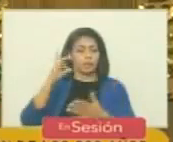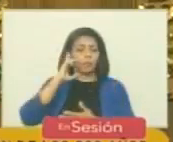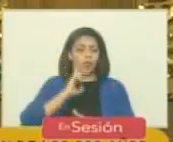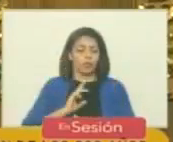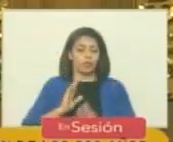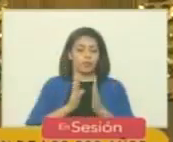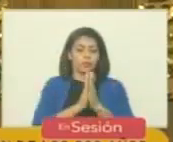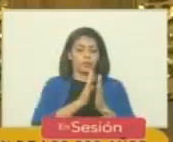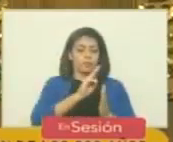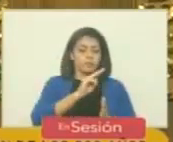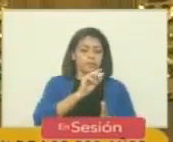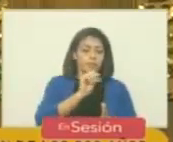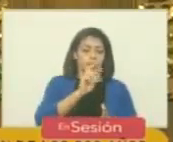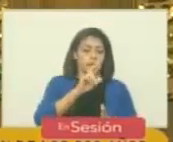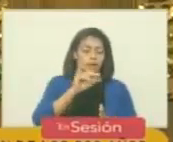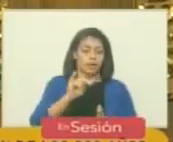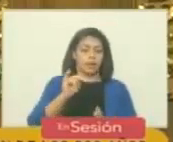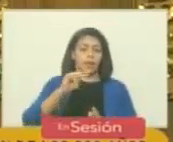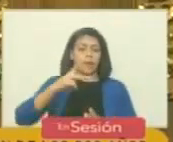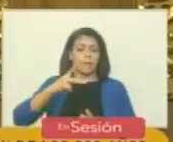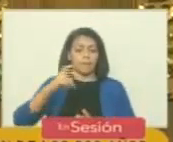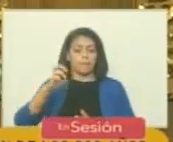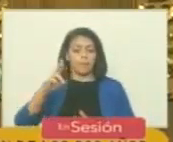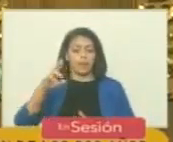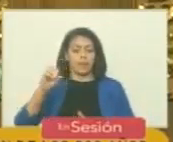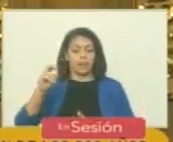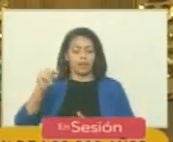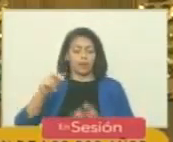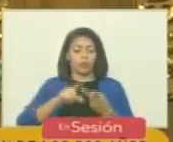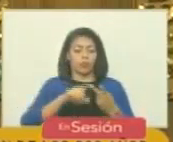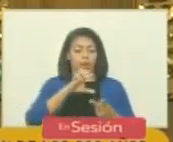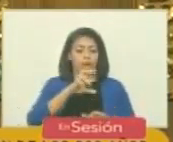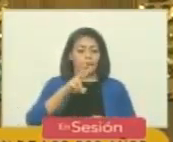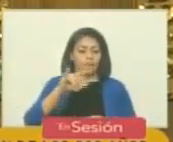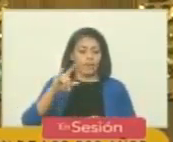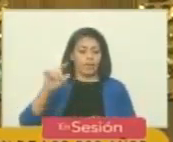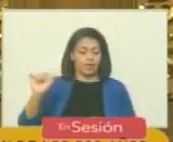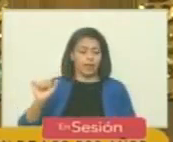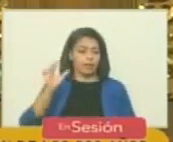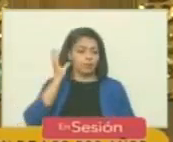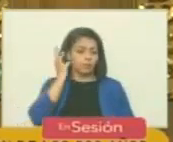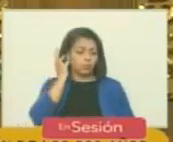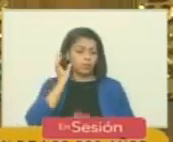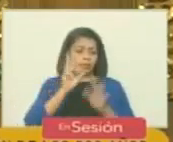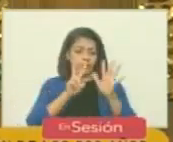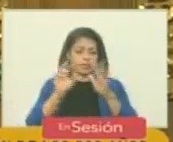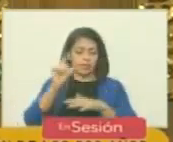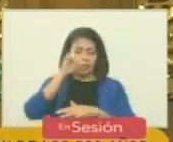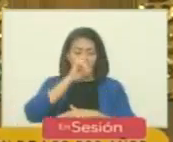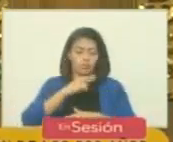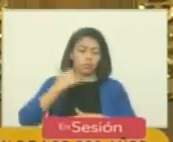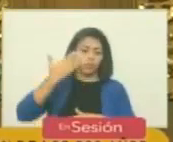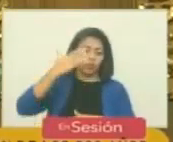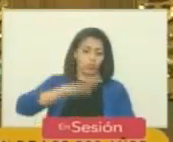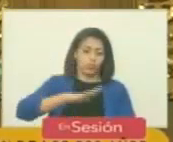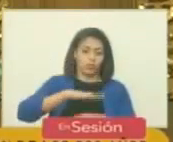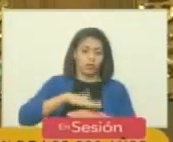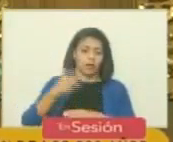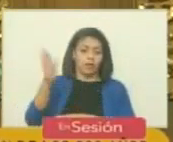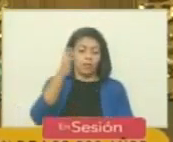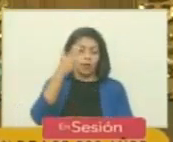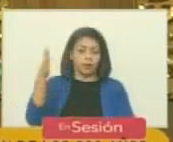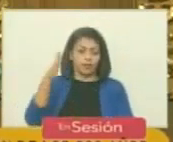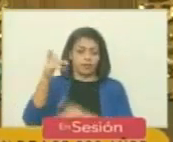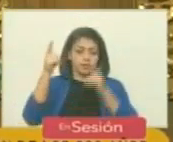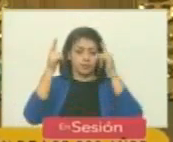San Martín de Perón de Evita de quien por cierto hoy conmemoramos los 70 años de su partida las banderas de